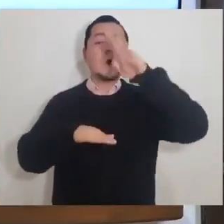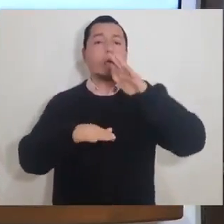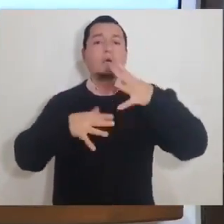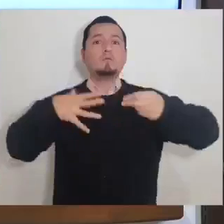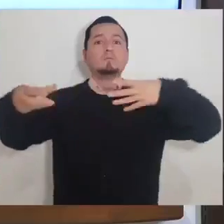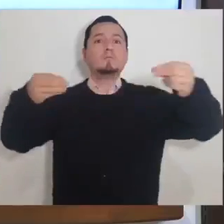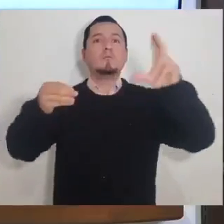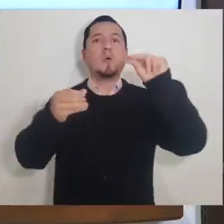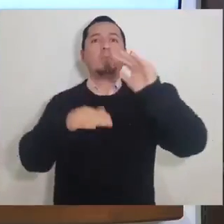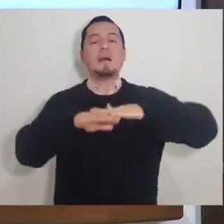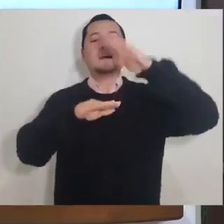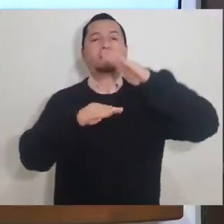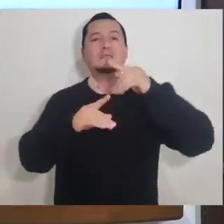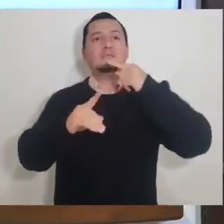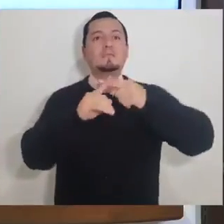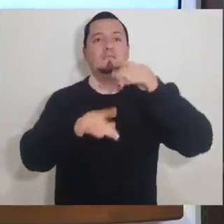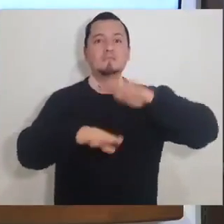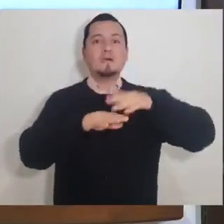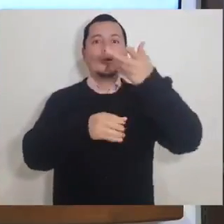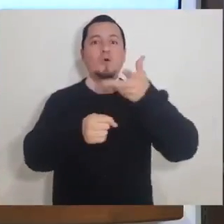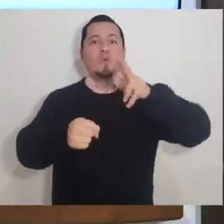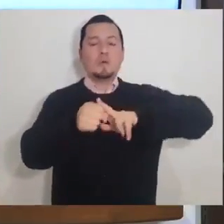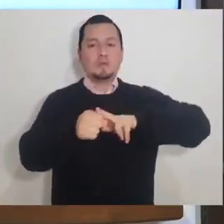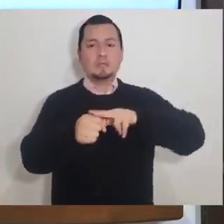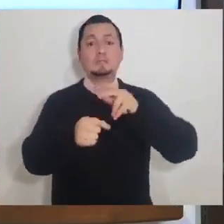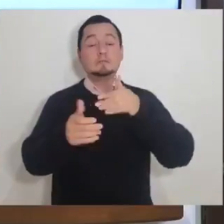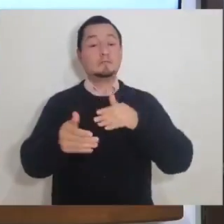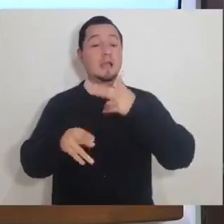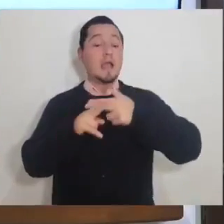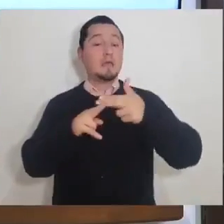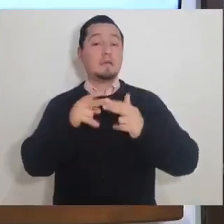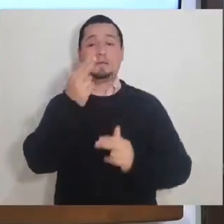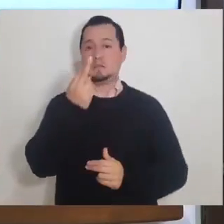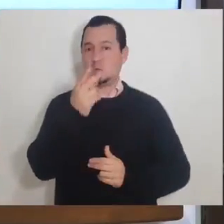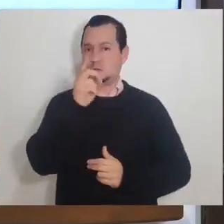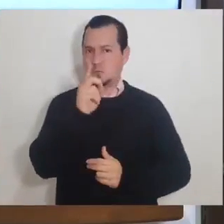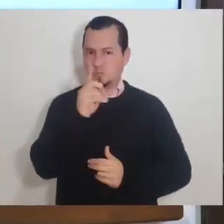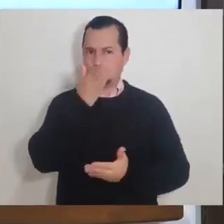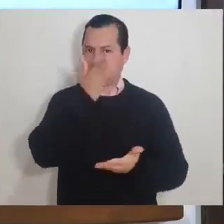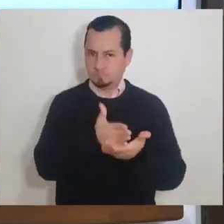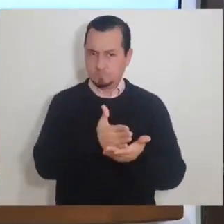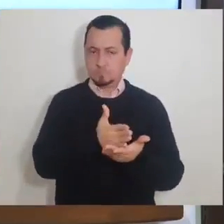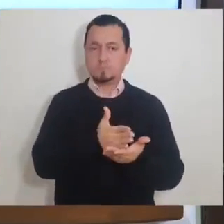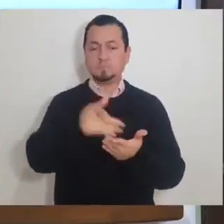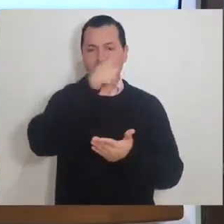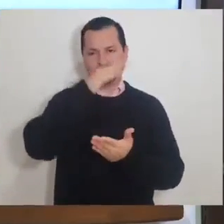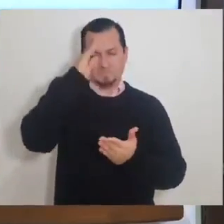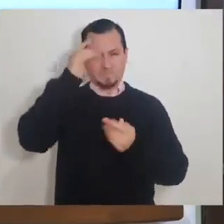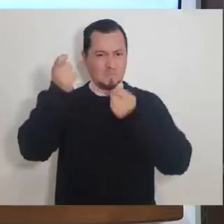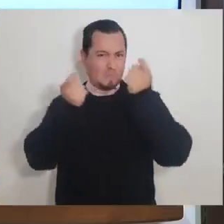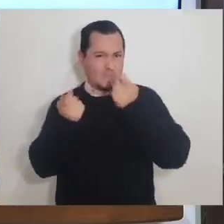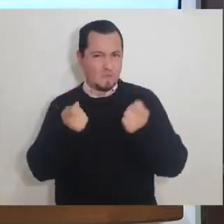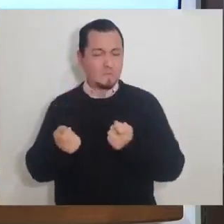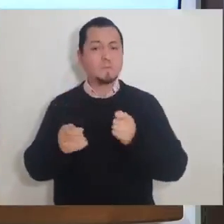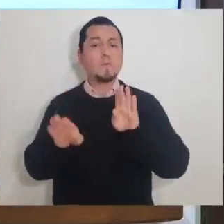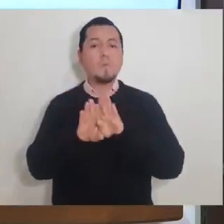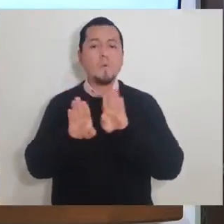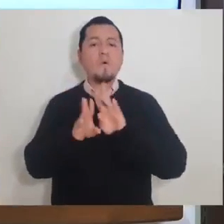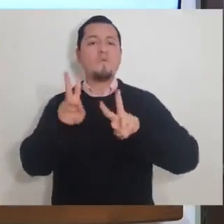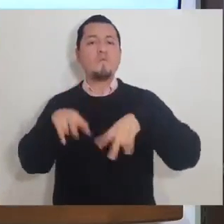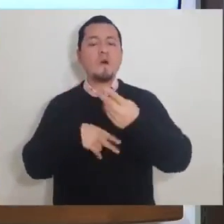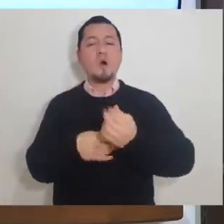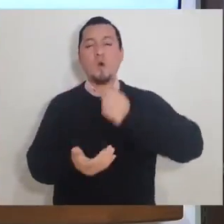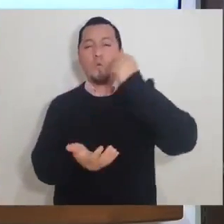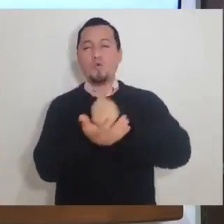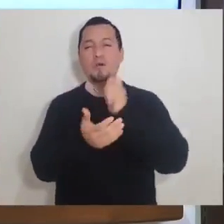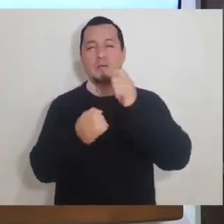tanto el número de casos como el número de gente hospitalizada. Así llegamos hasta el día 25 de diciembre, en donde establecimos nuevas medidas de restricción